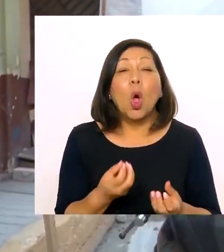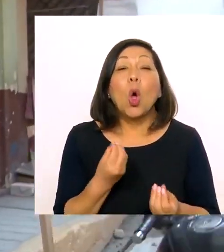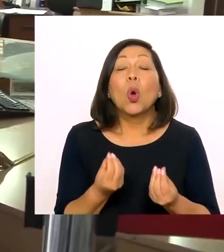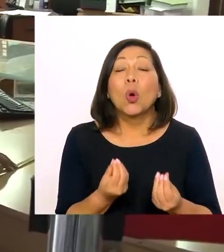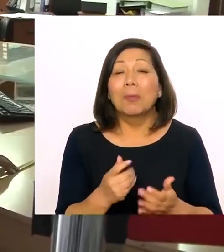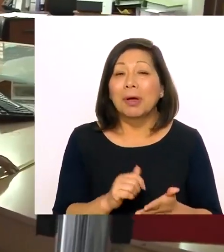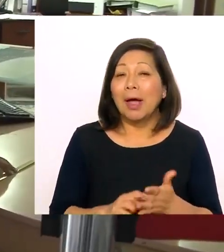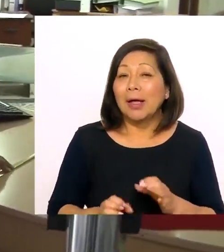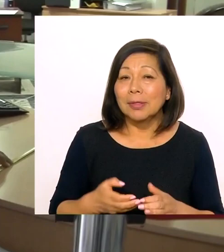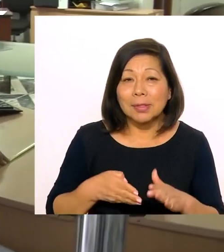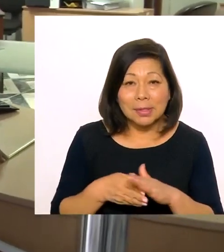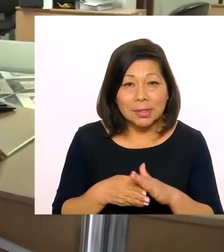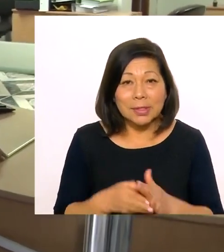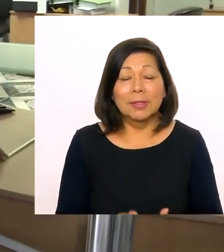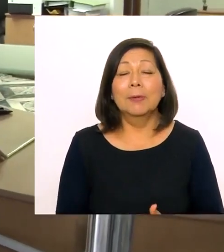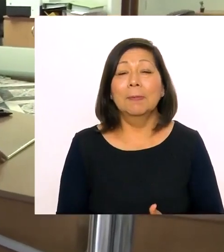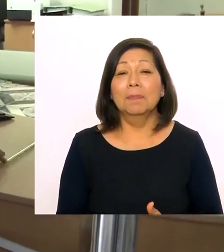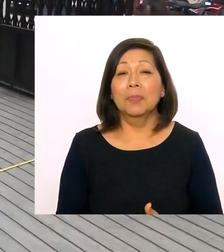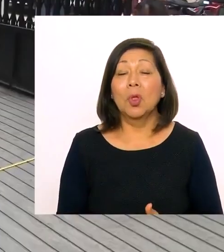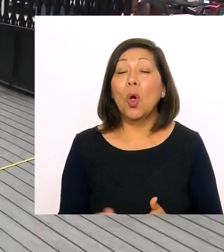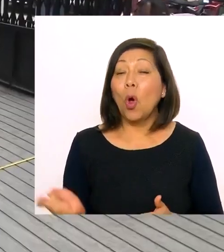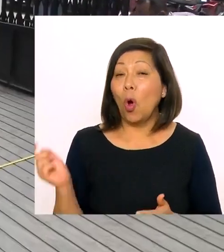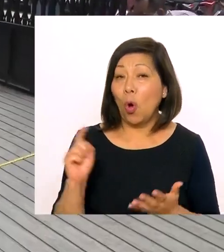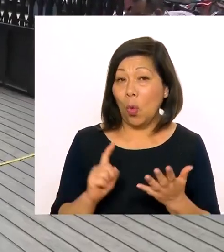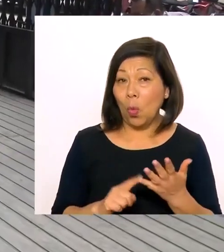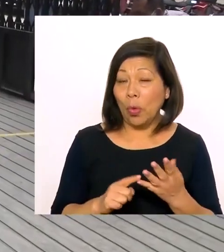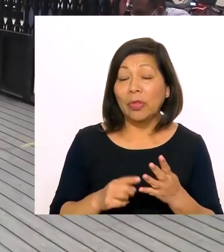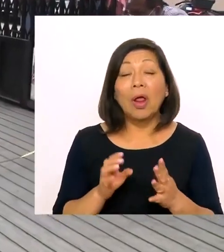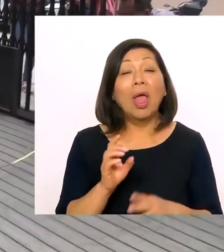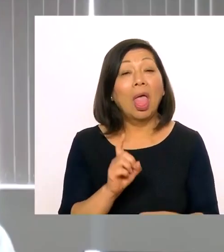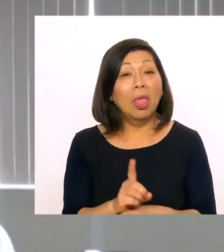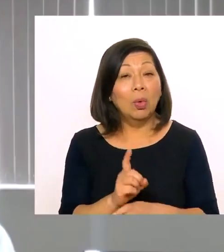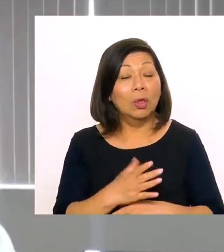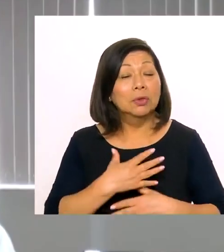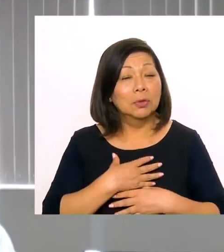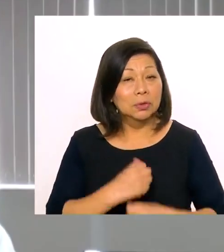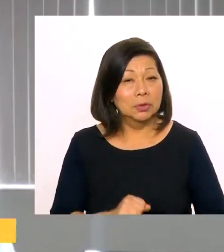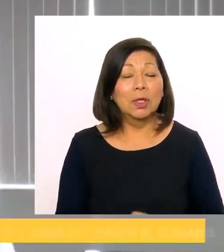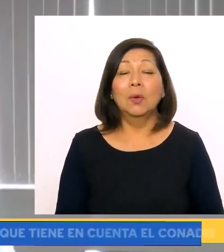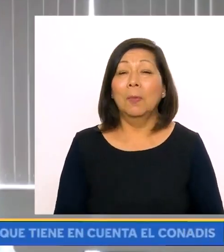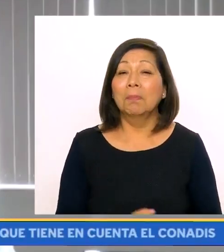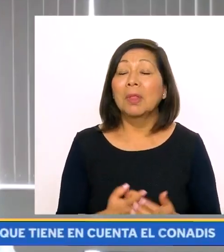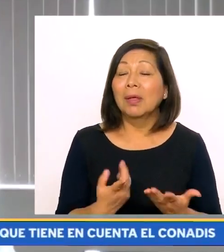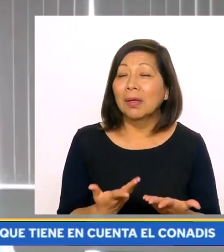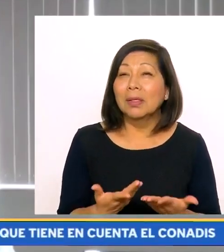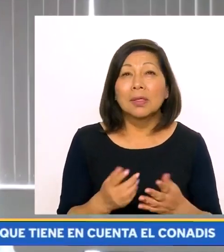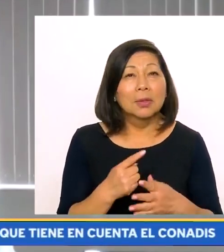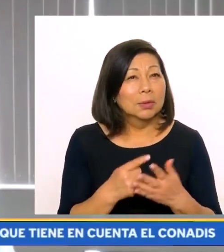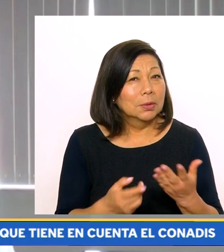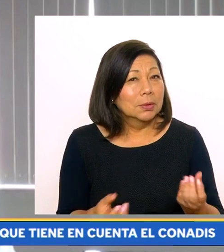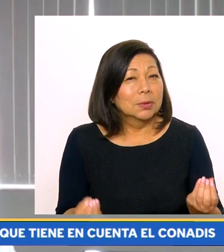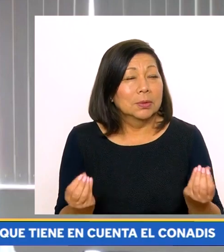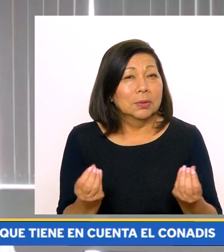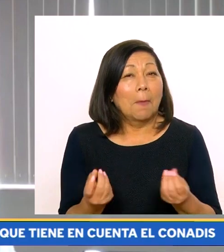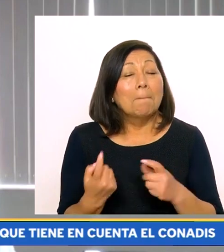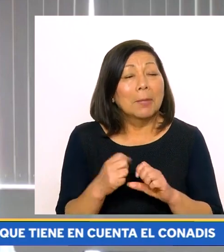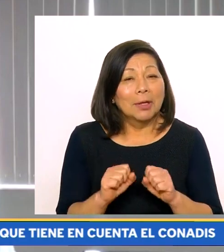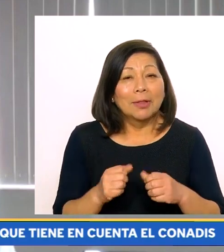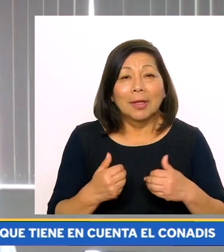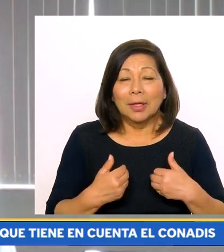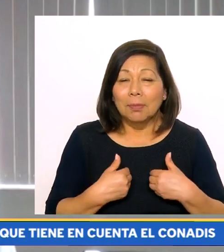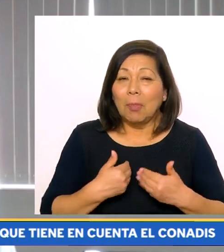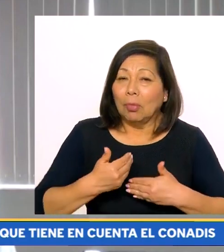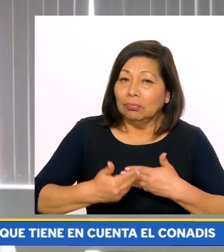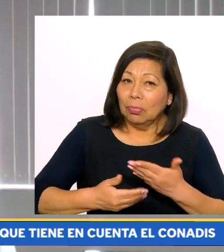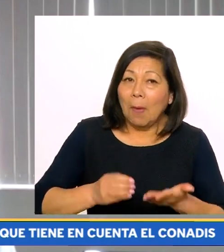y obras a nivel descentralizado y ahí queremos ver cómo el componente de accesibilidad está presente. Y el otro tema es la educación y salud, ¿no es cierto?